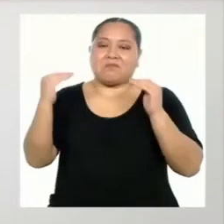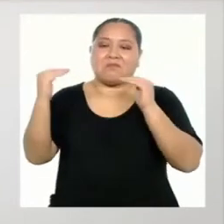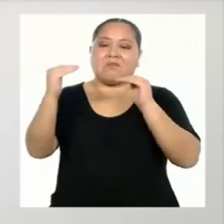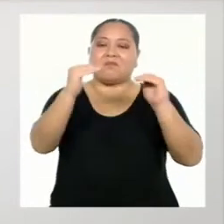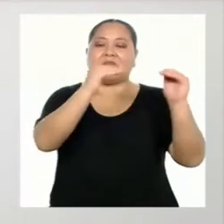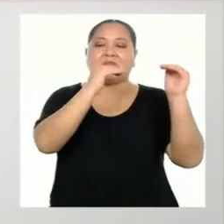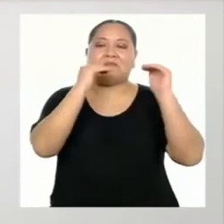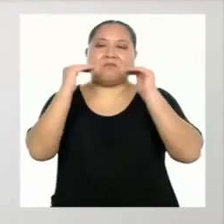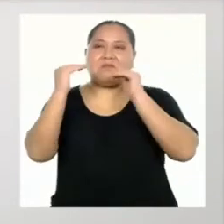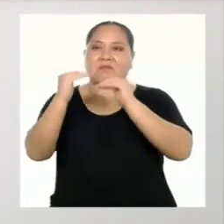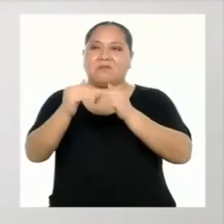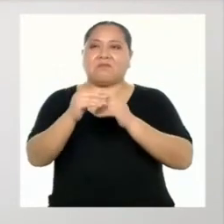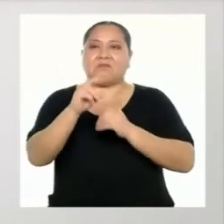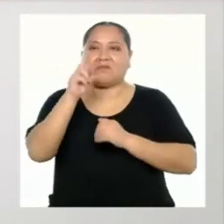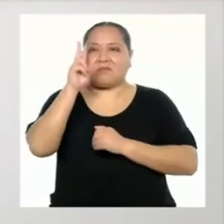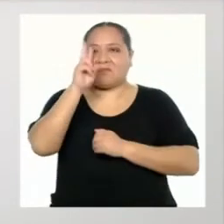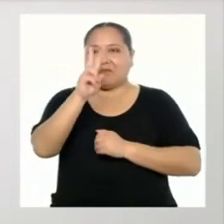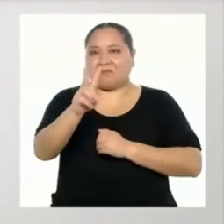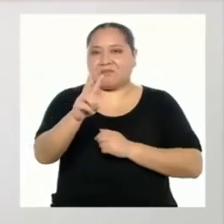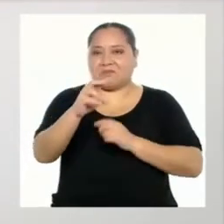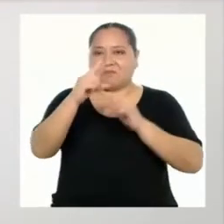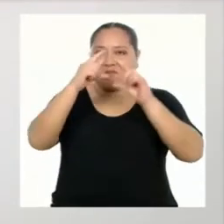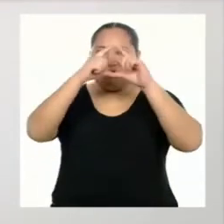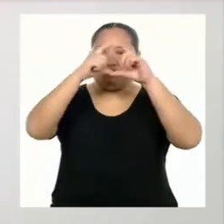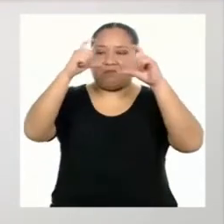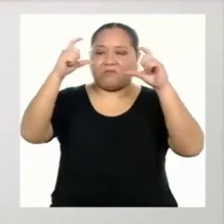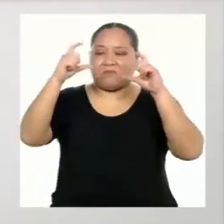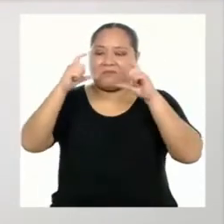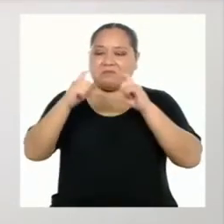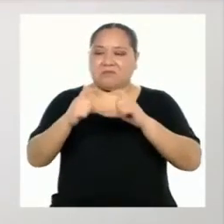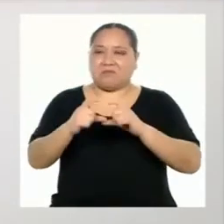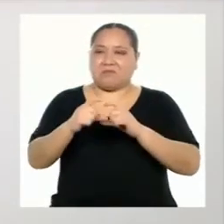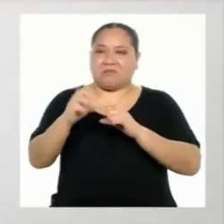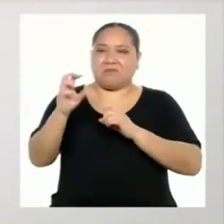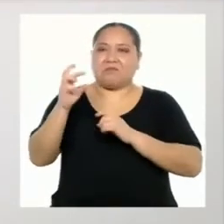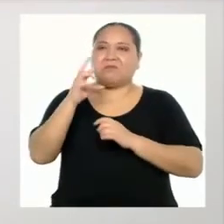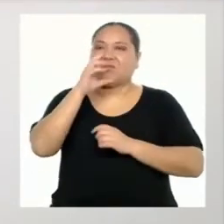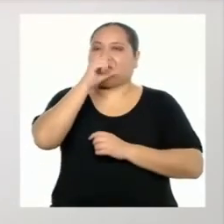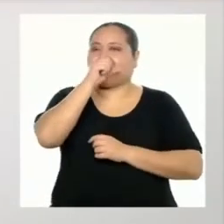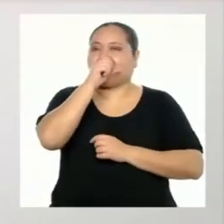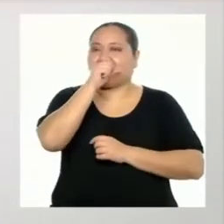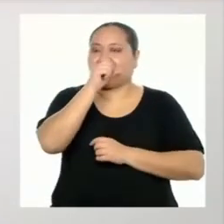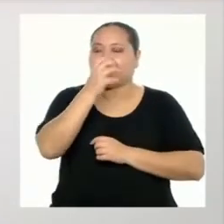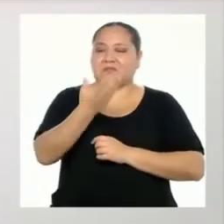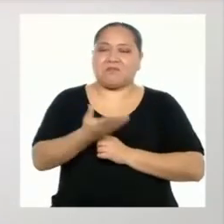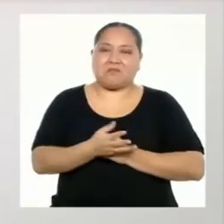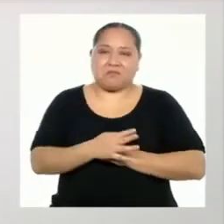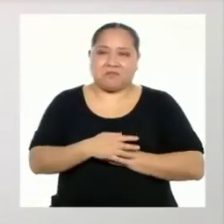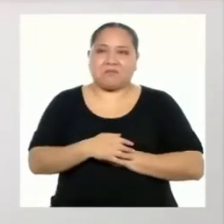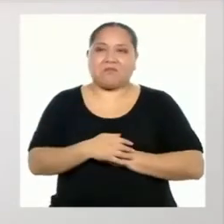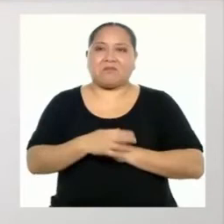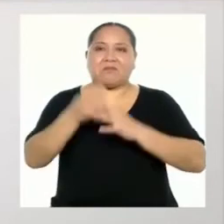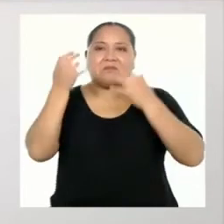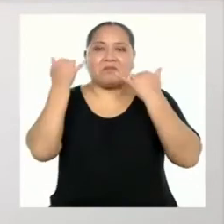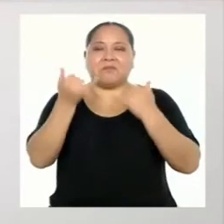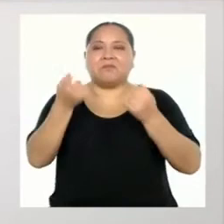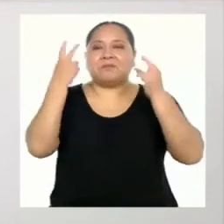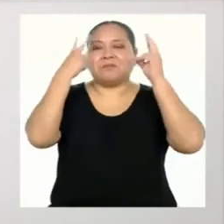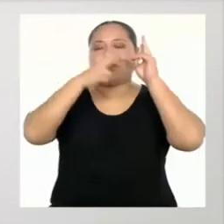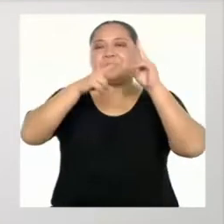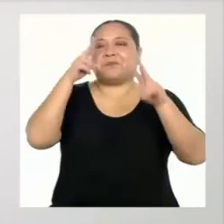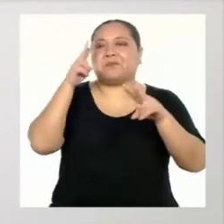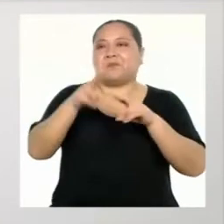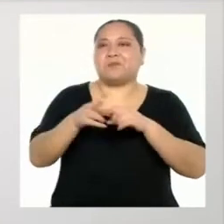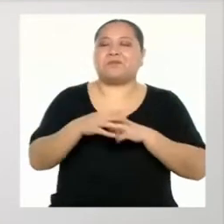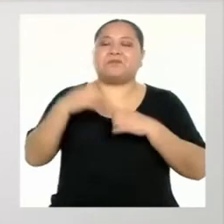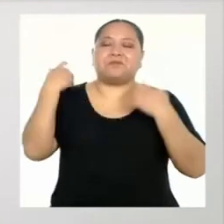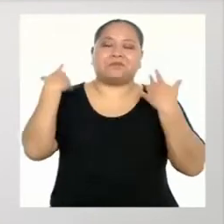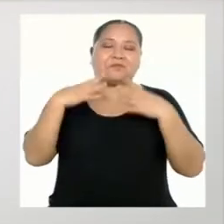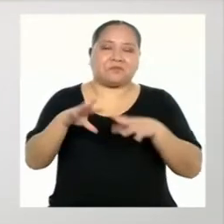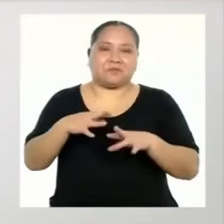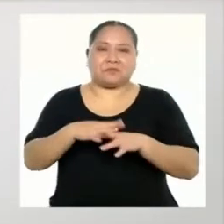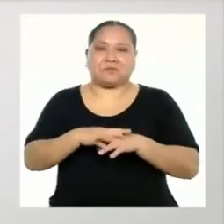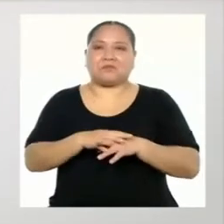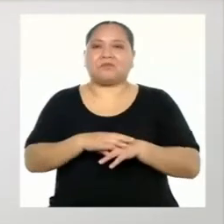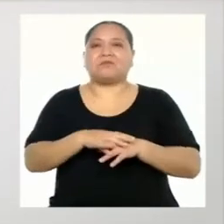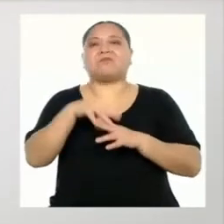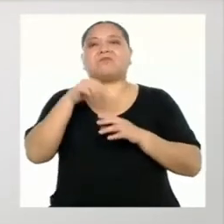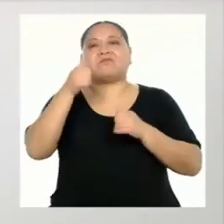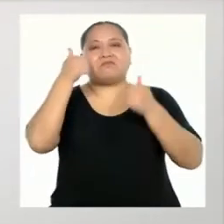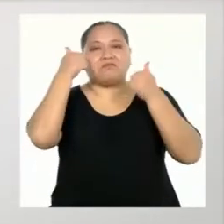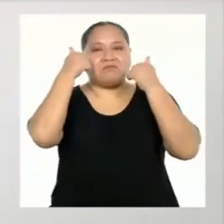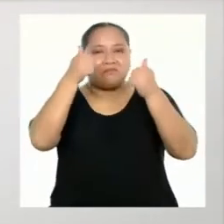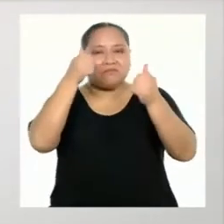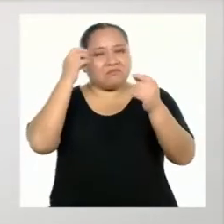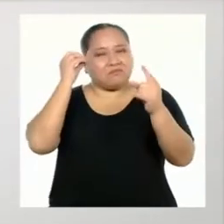equivalencia de los dos rectángulos anaranjados. Ahora, veamos si es que hemos cumplido